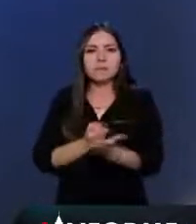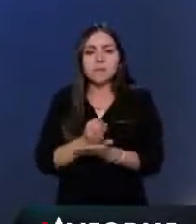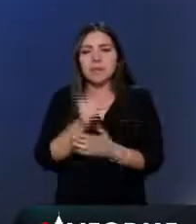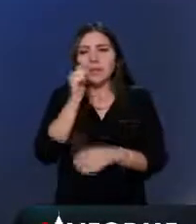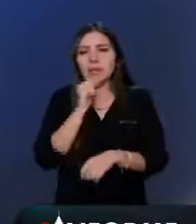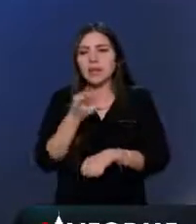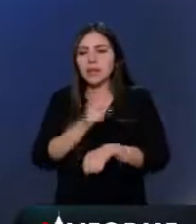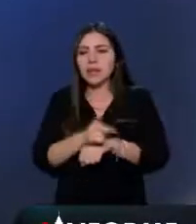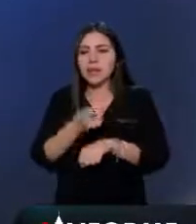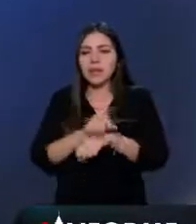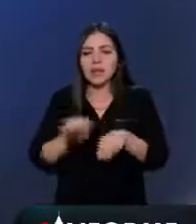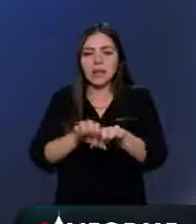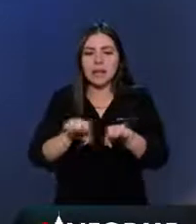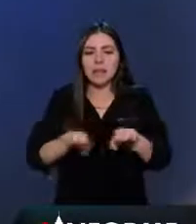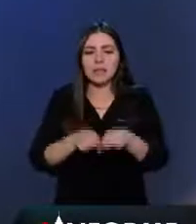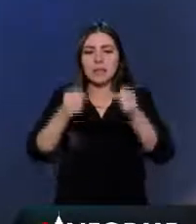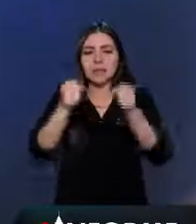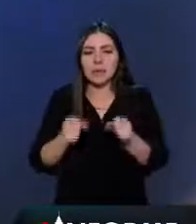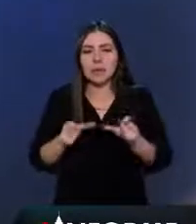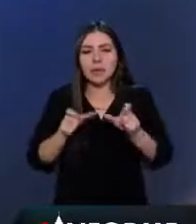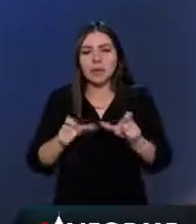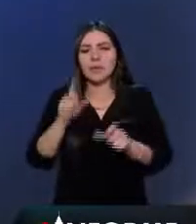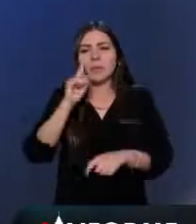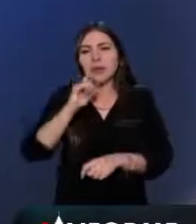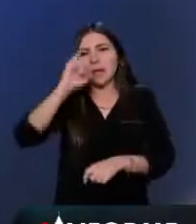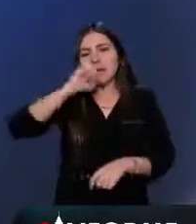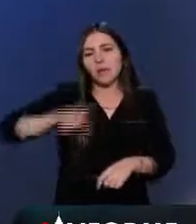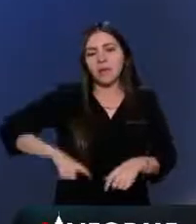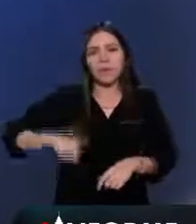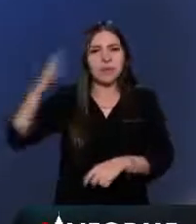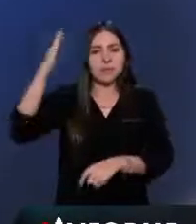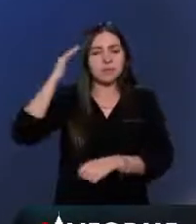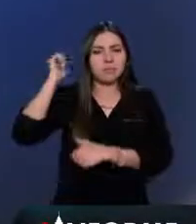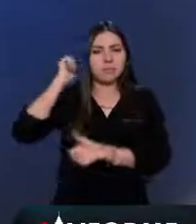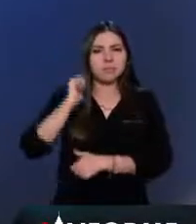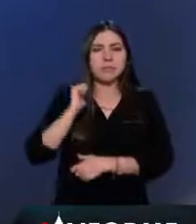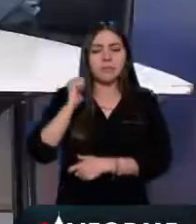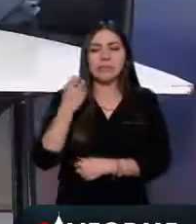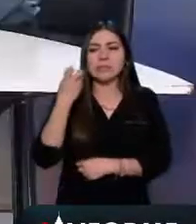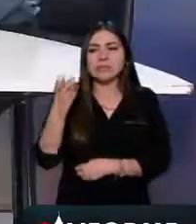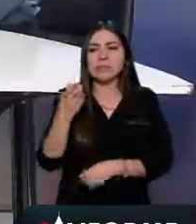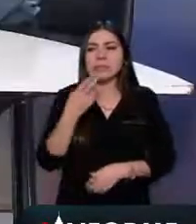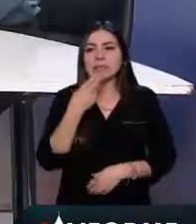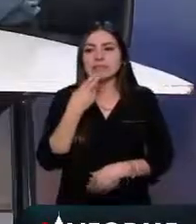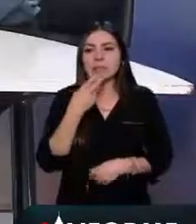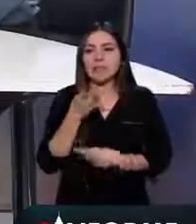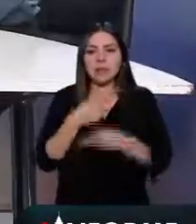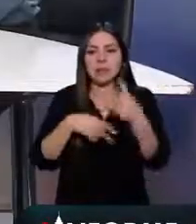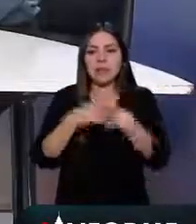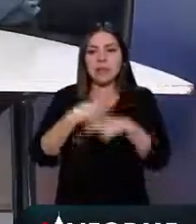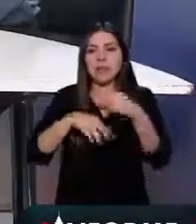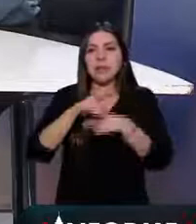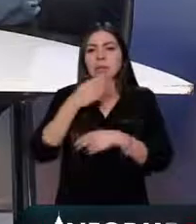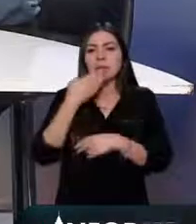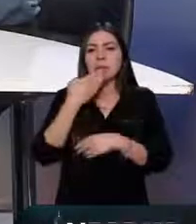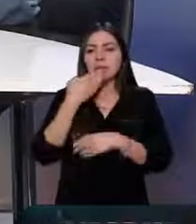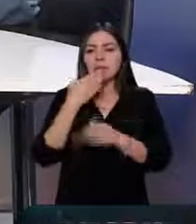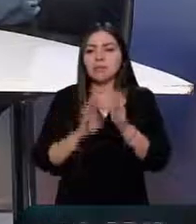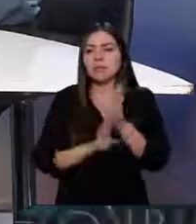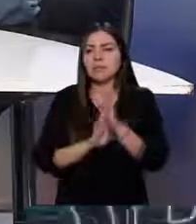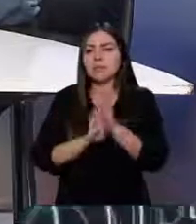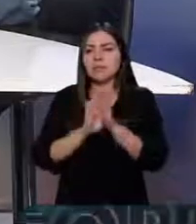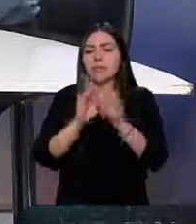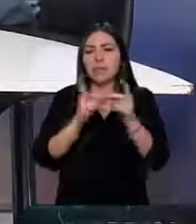todos los días en el gabinete de seguridad que encabeza la doctora Claudia Sheinbaum, que está permitiendo el desarrollo exitoso de esta política.